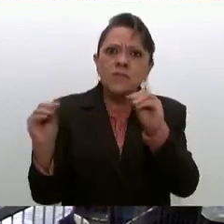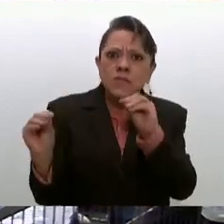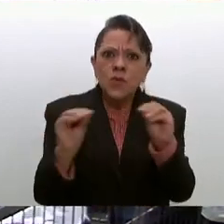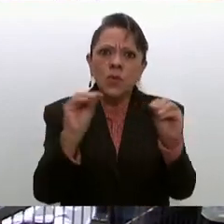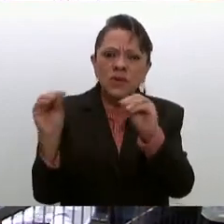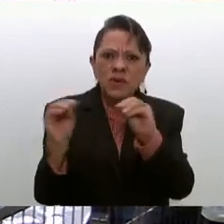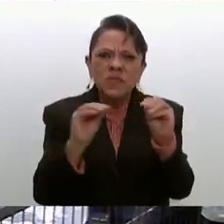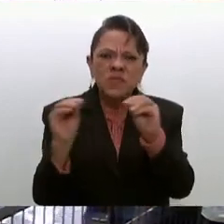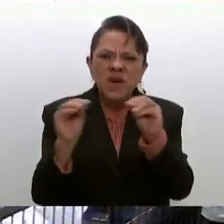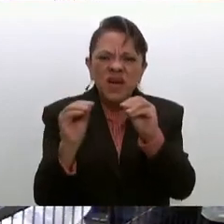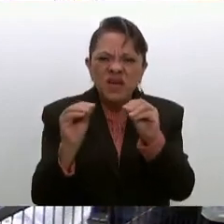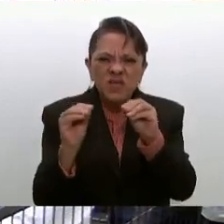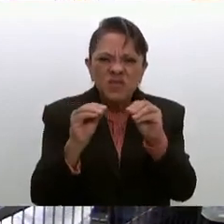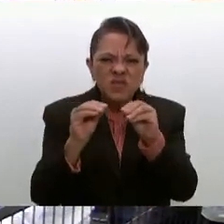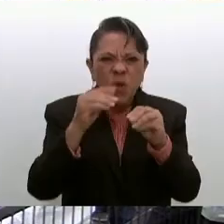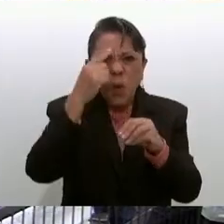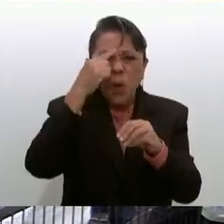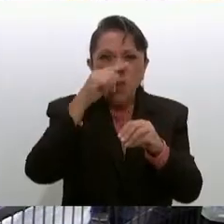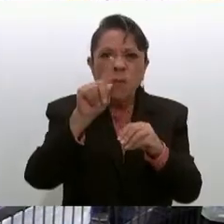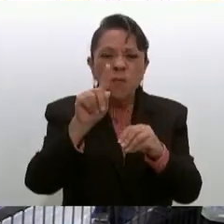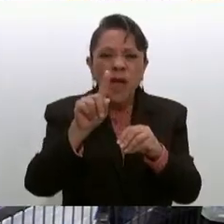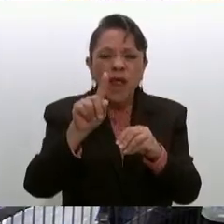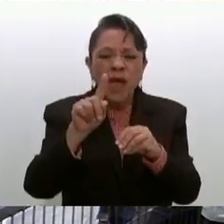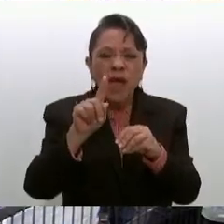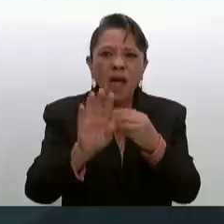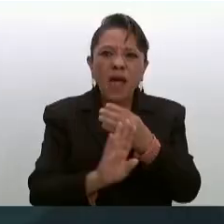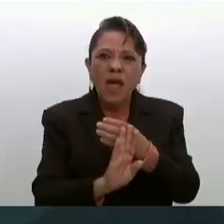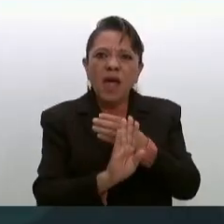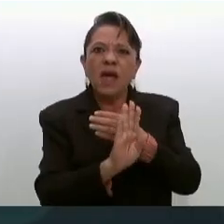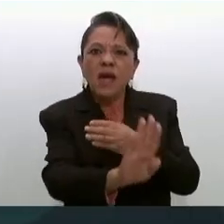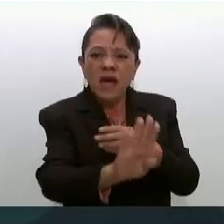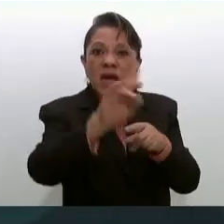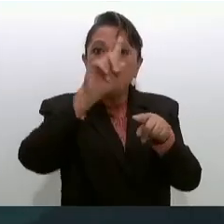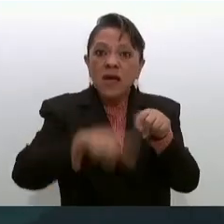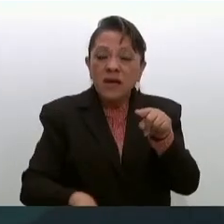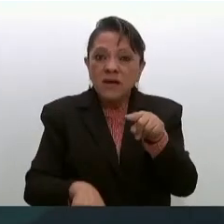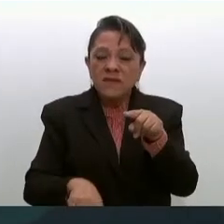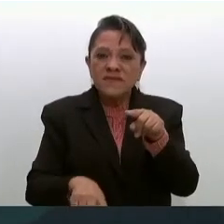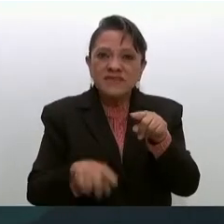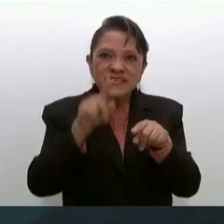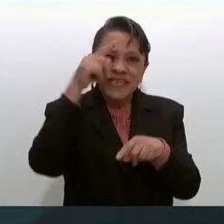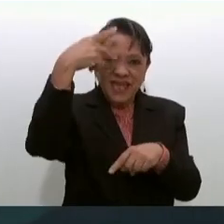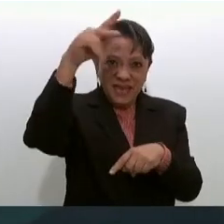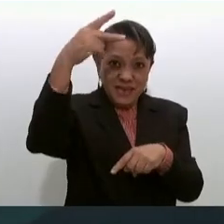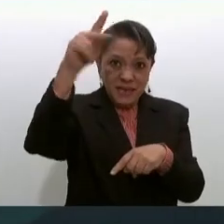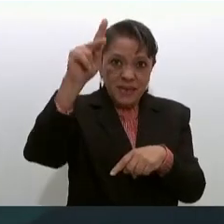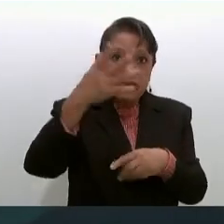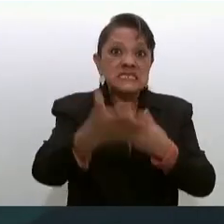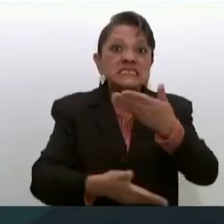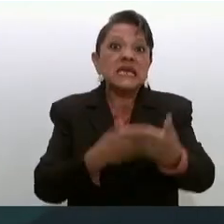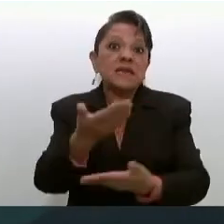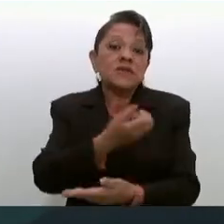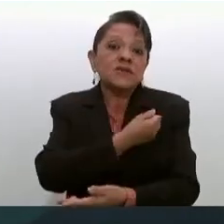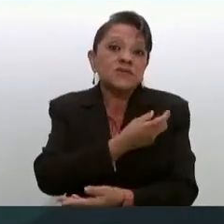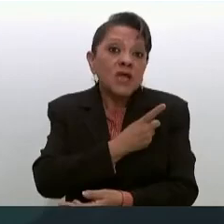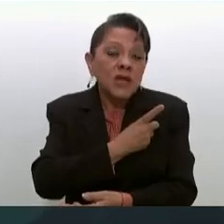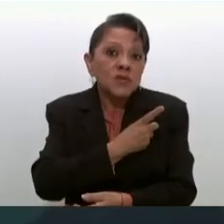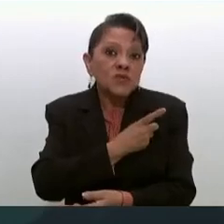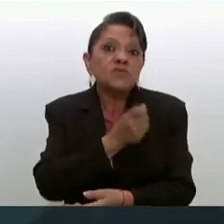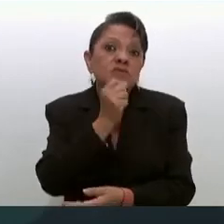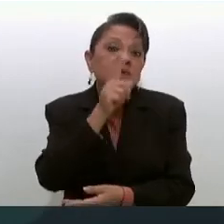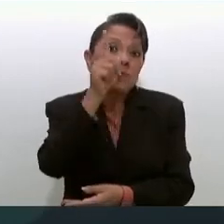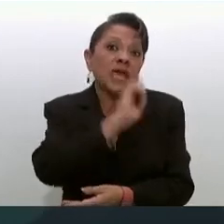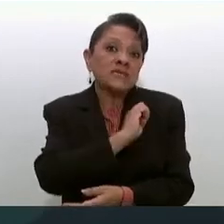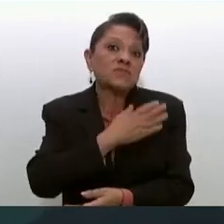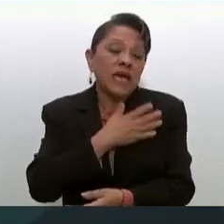para evitar la privatización de los servicios de salud me dio mucho gusto